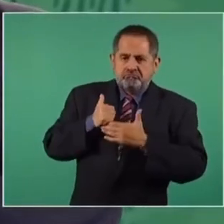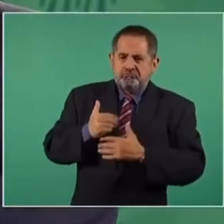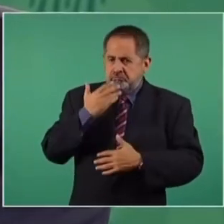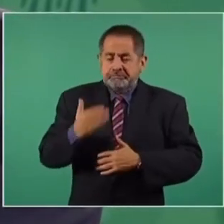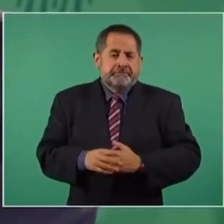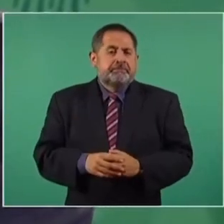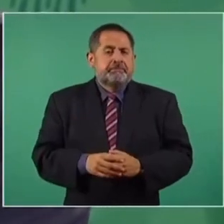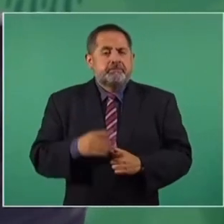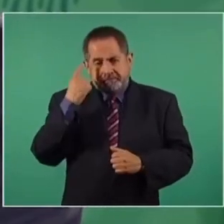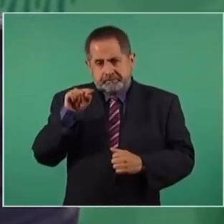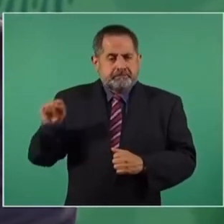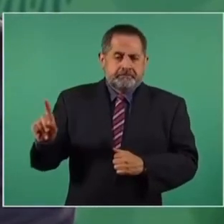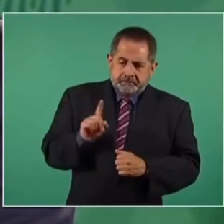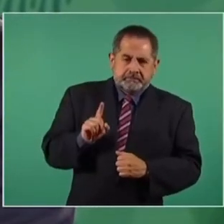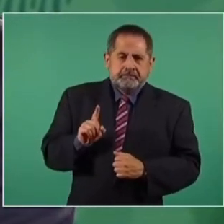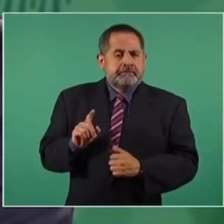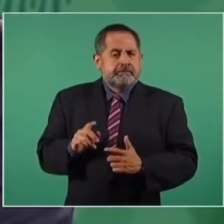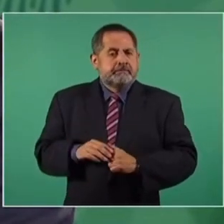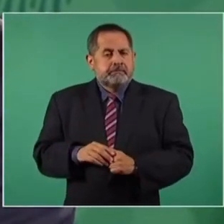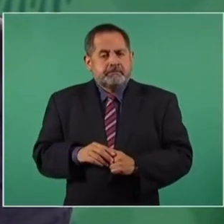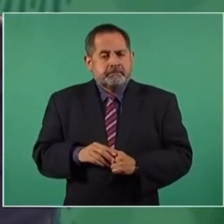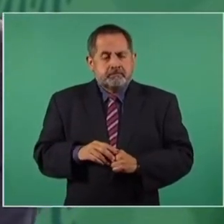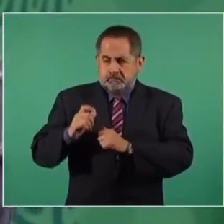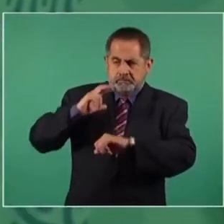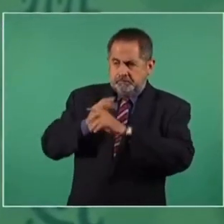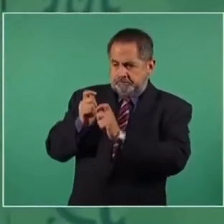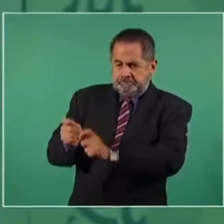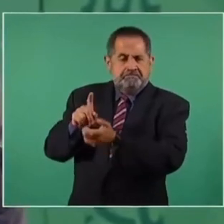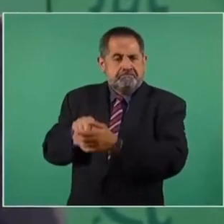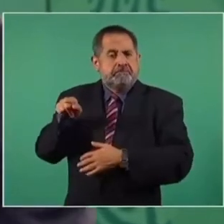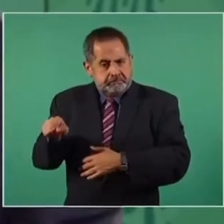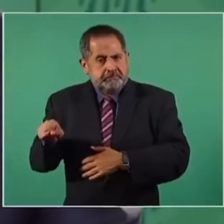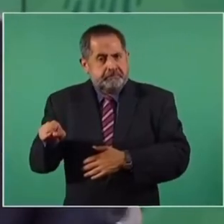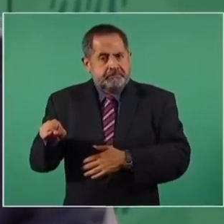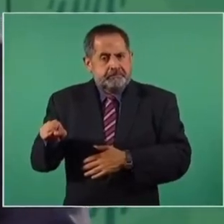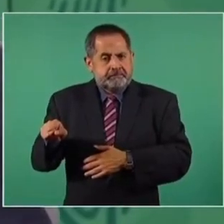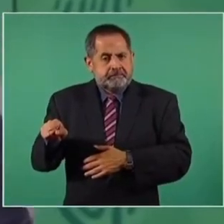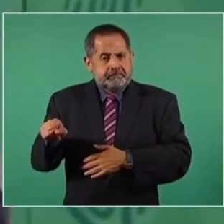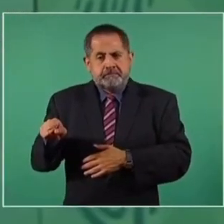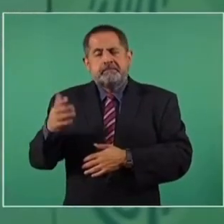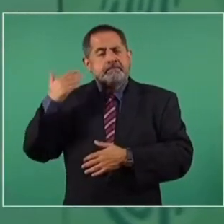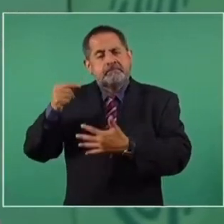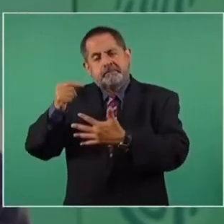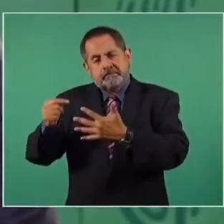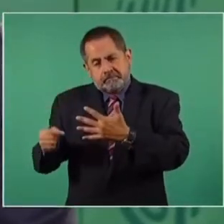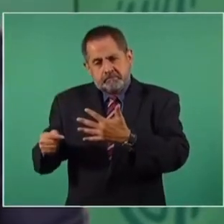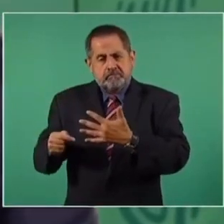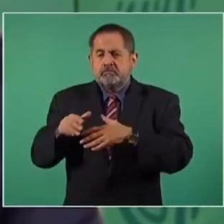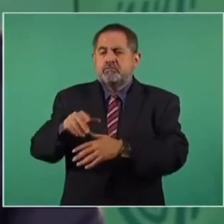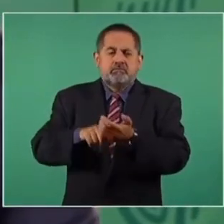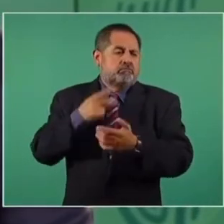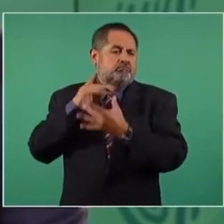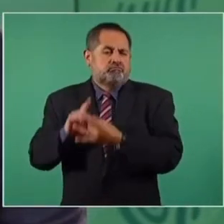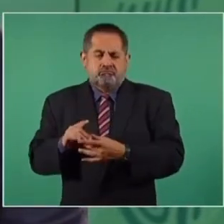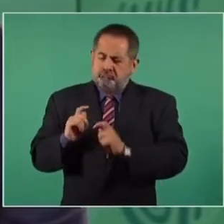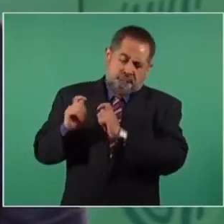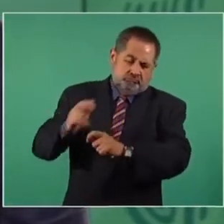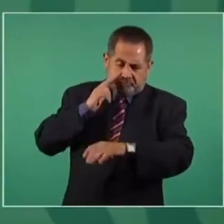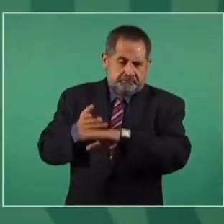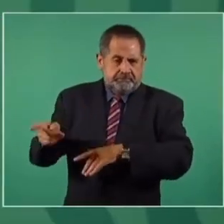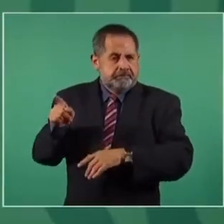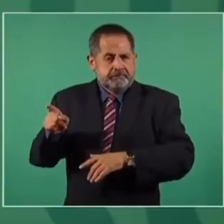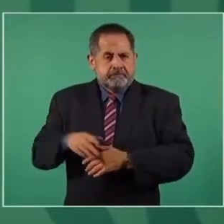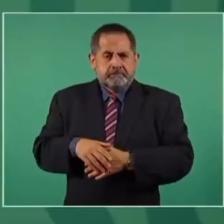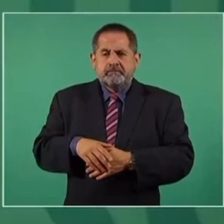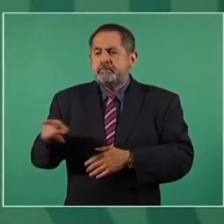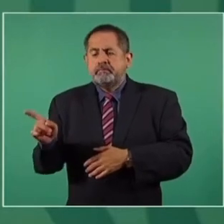para hacerse cargo de todos los asuntos públicos políticos, la relación